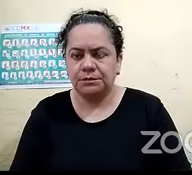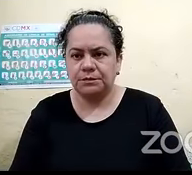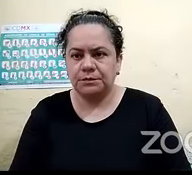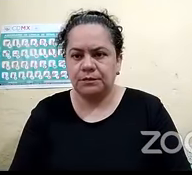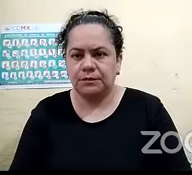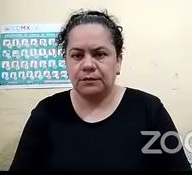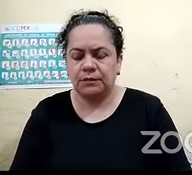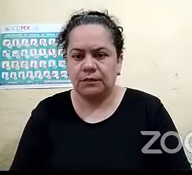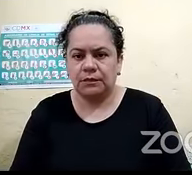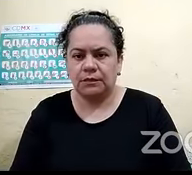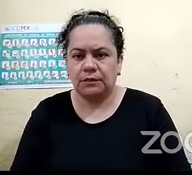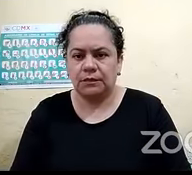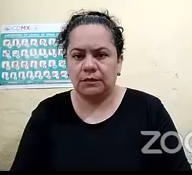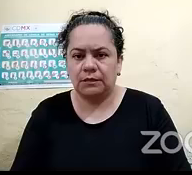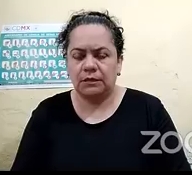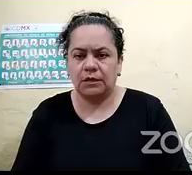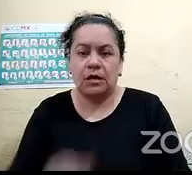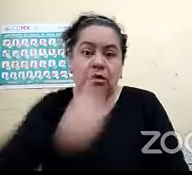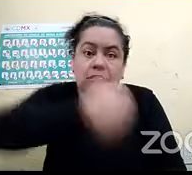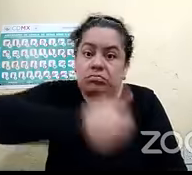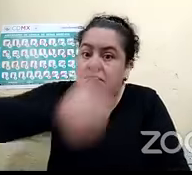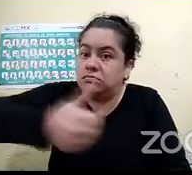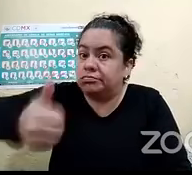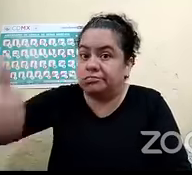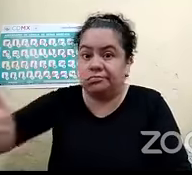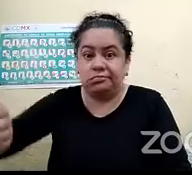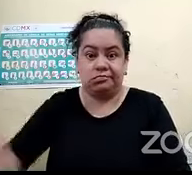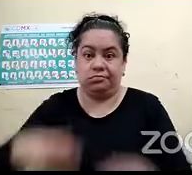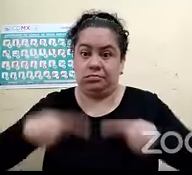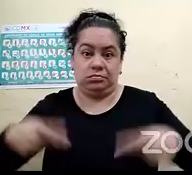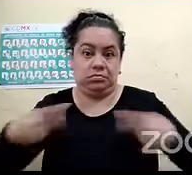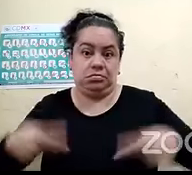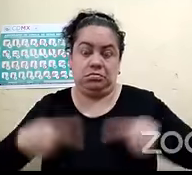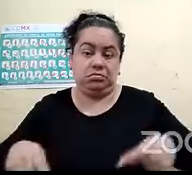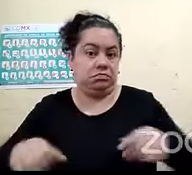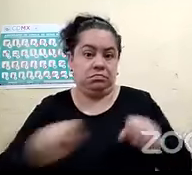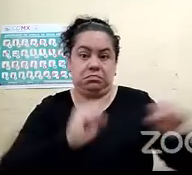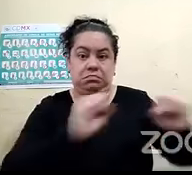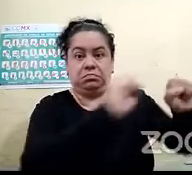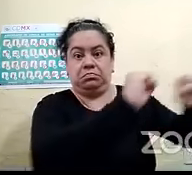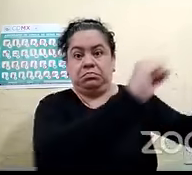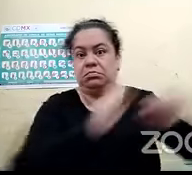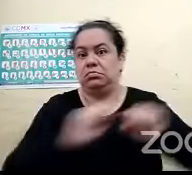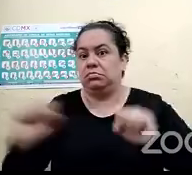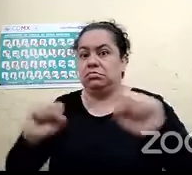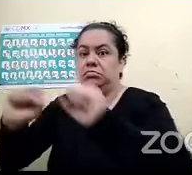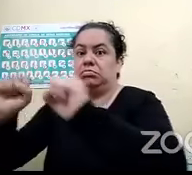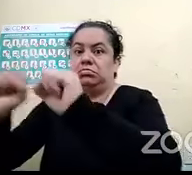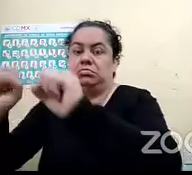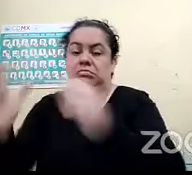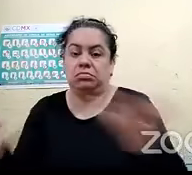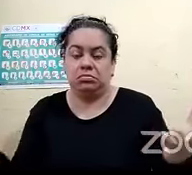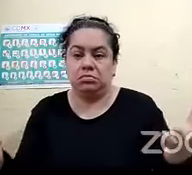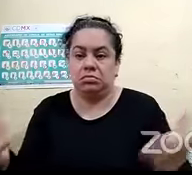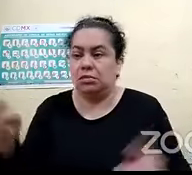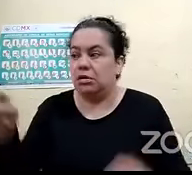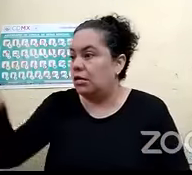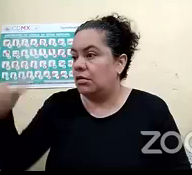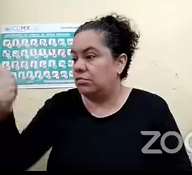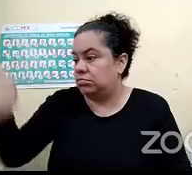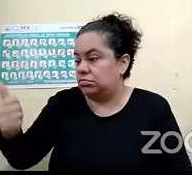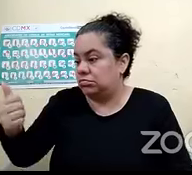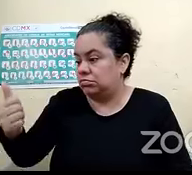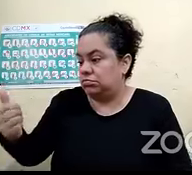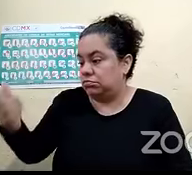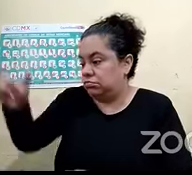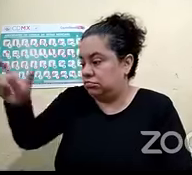cada quien agarra su camino como puede y quienes se quedan ahí porque de ellos nadie se acordó fueron las personas